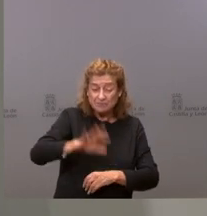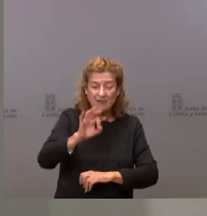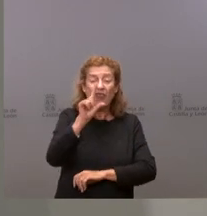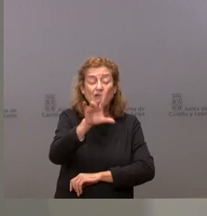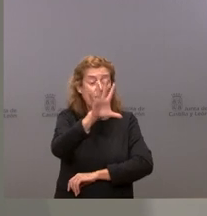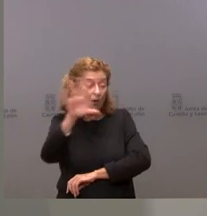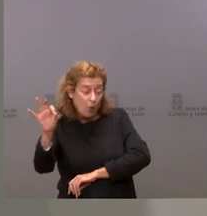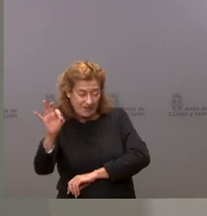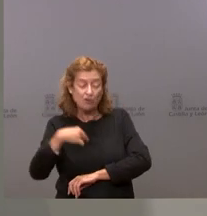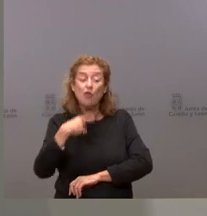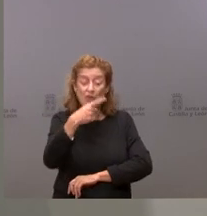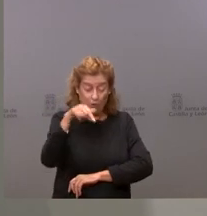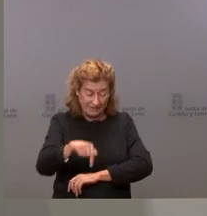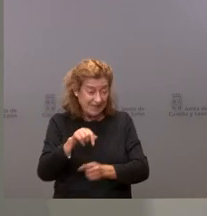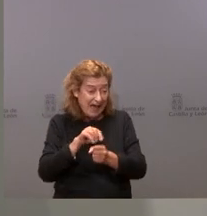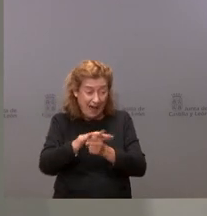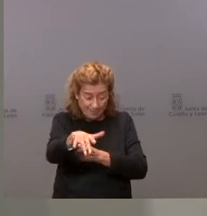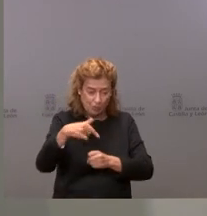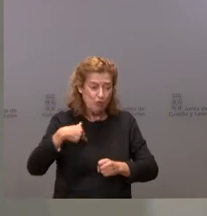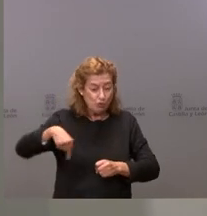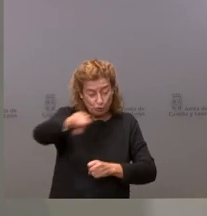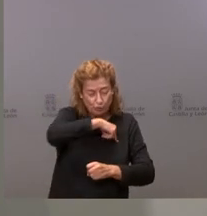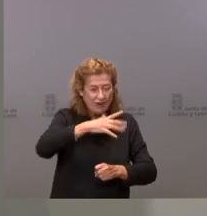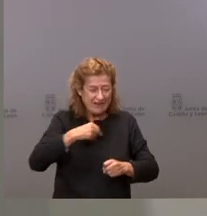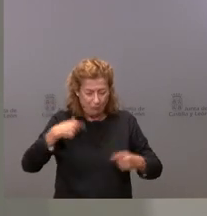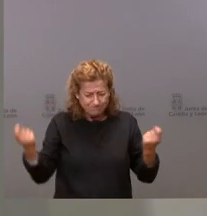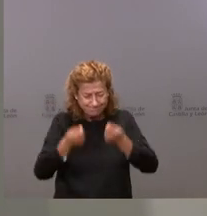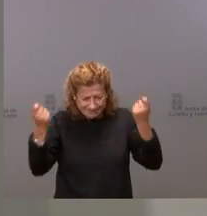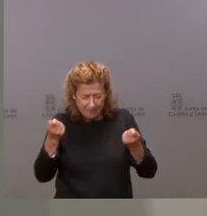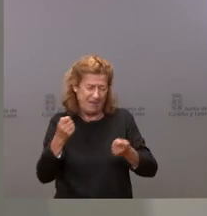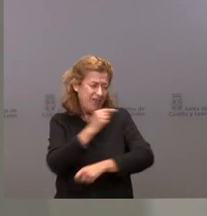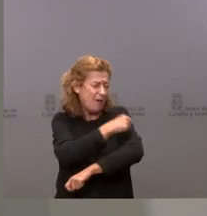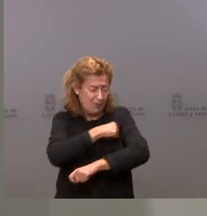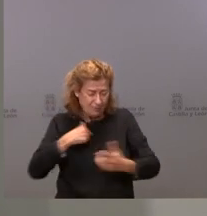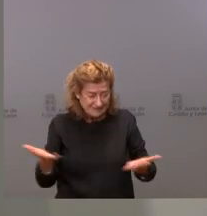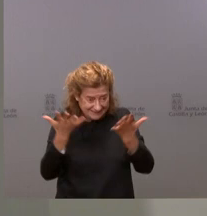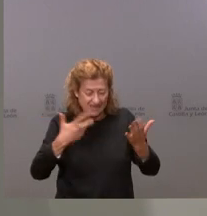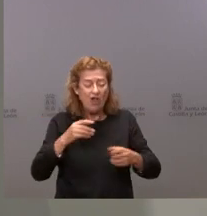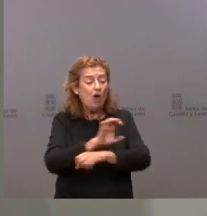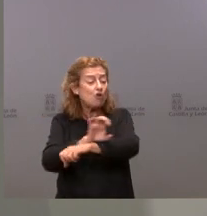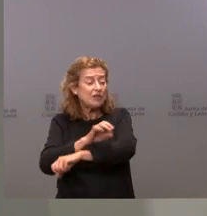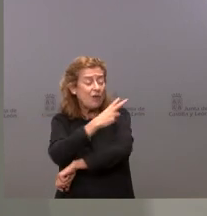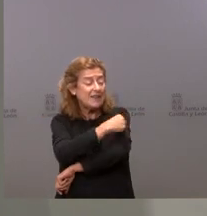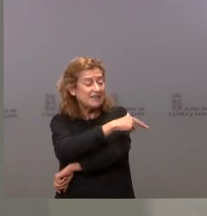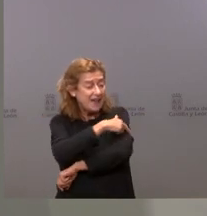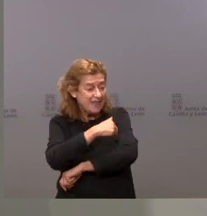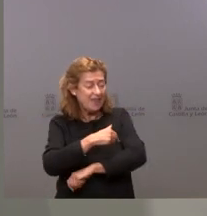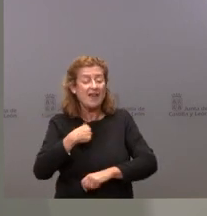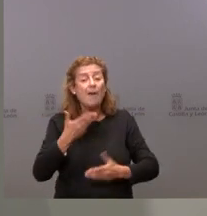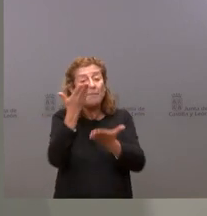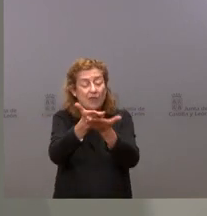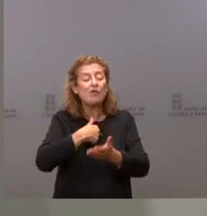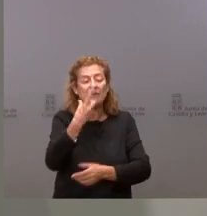les confirmo que en este ámbito del deseo de fortalecer esa campaña de vacunación lo que ha hecho el consejero de Sanidad es solicitar 30